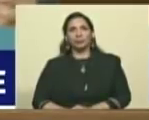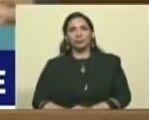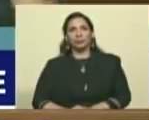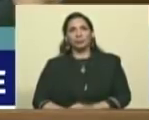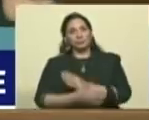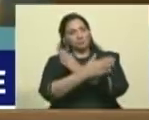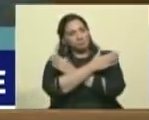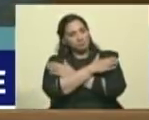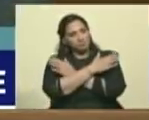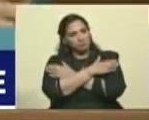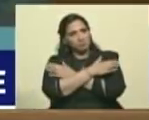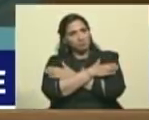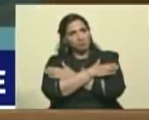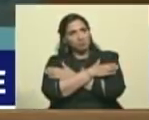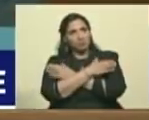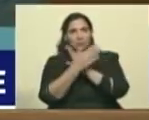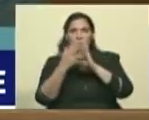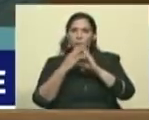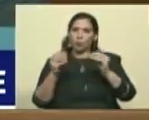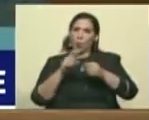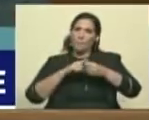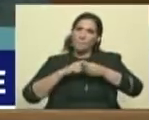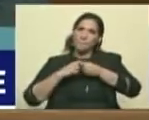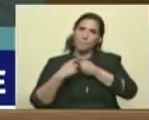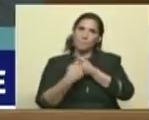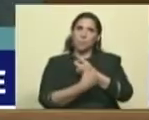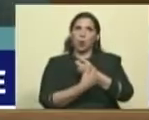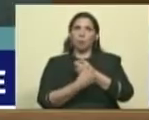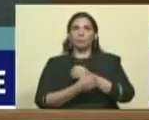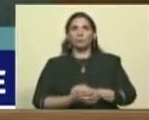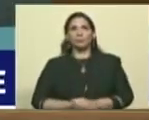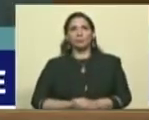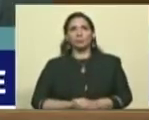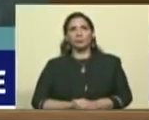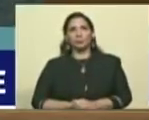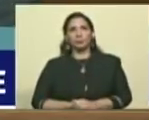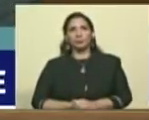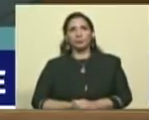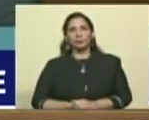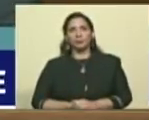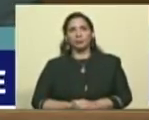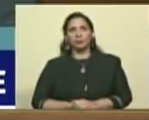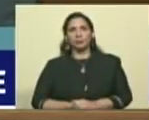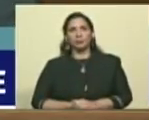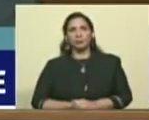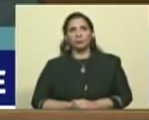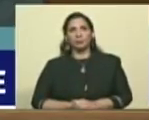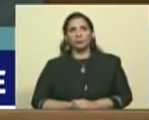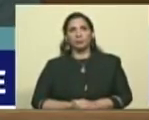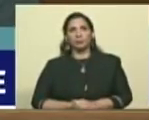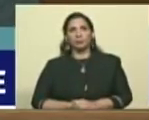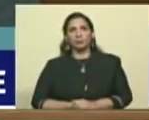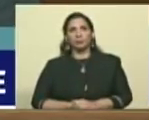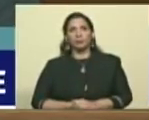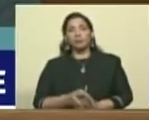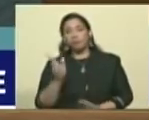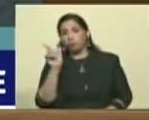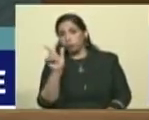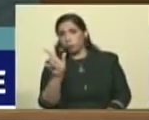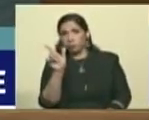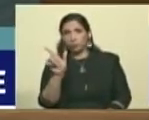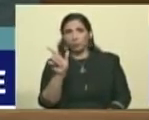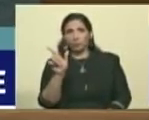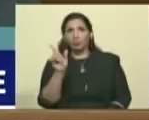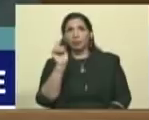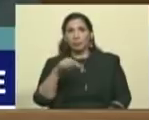Felicitamos, por supuesto, a todo el gran polo patriótico, en lo personal al Partido Socialista Unido de Venezuela.